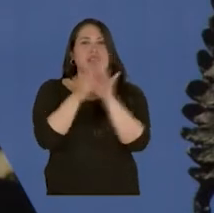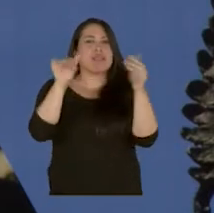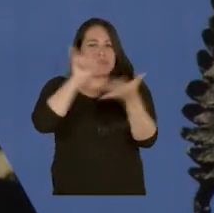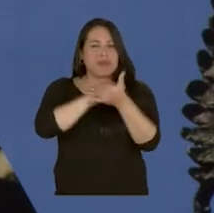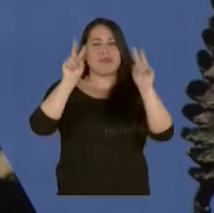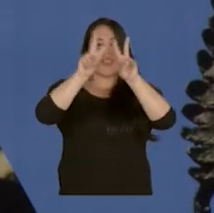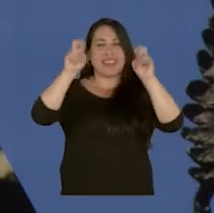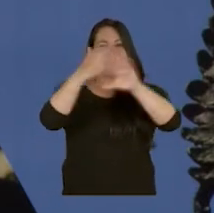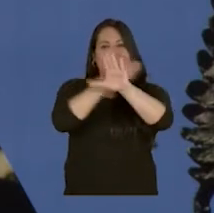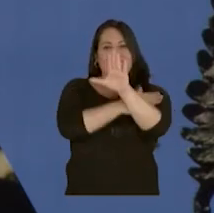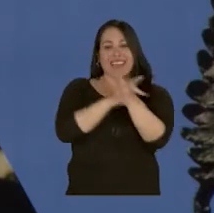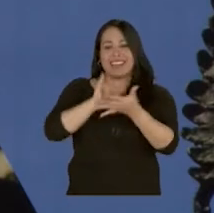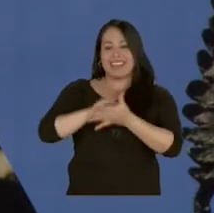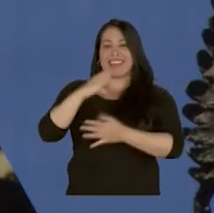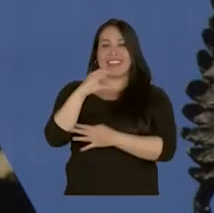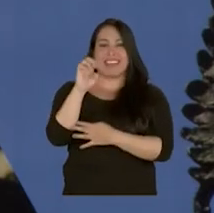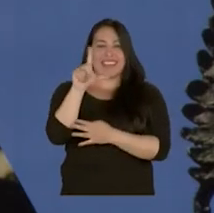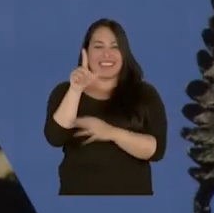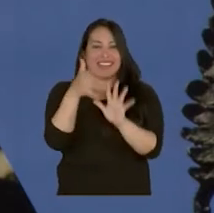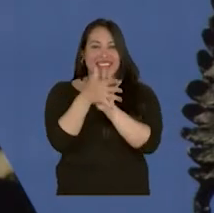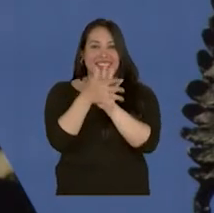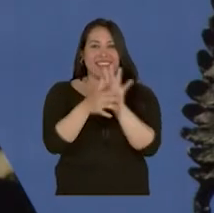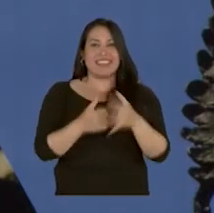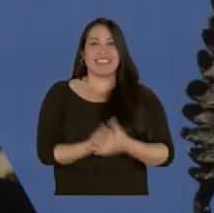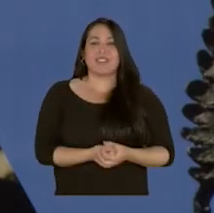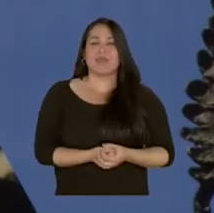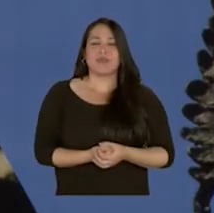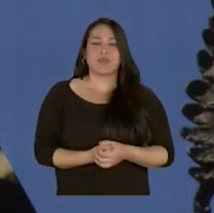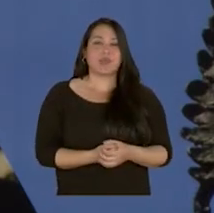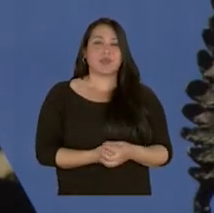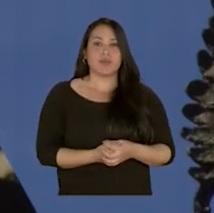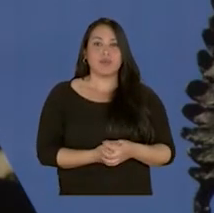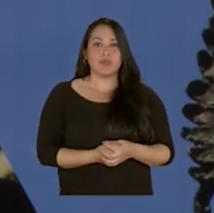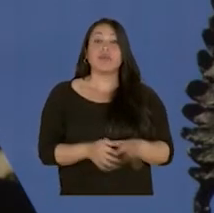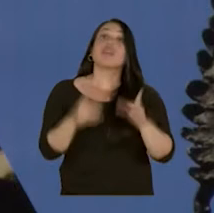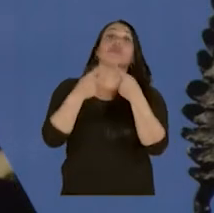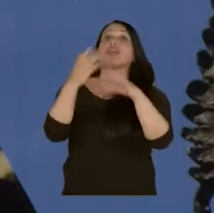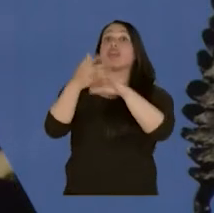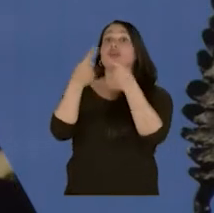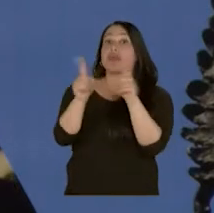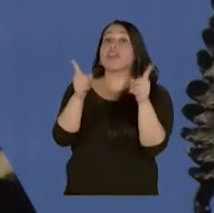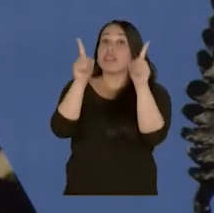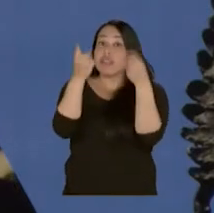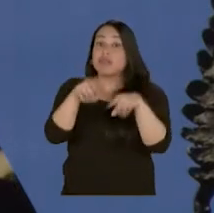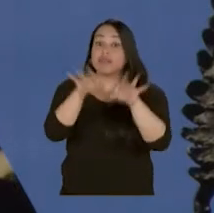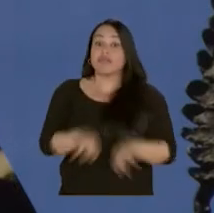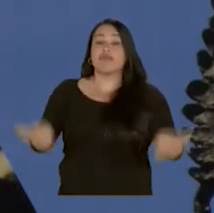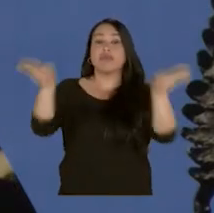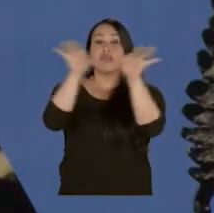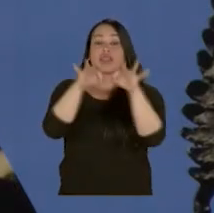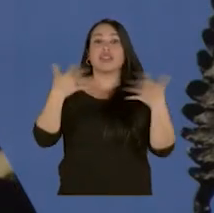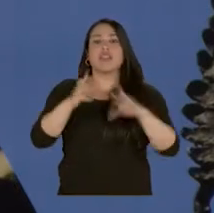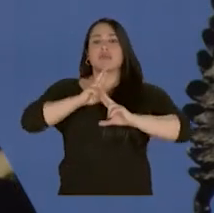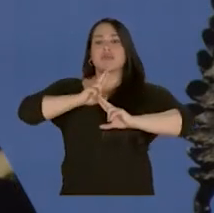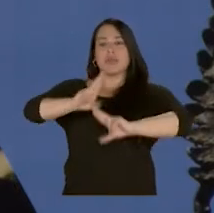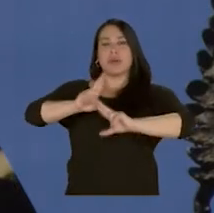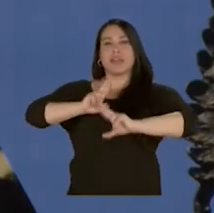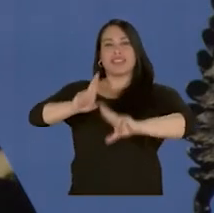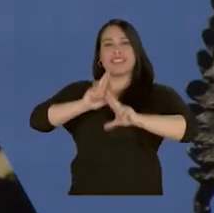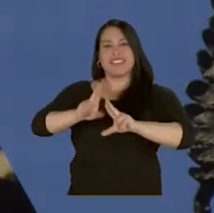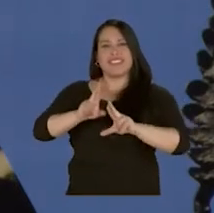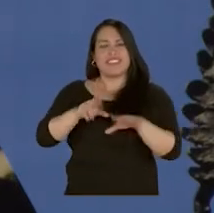mismos temas que se trabajan en la cátedra CAEL. Pero además, tiene la virtud de poder responder a